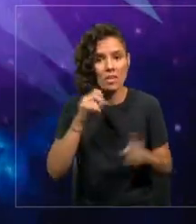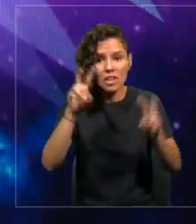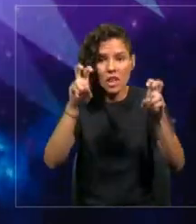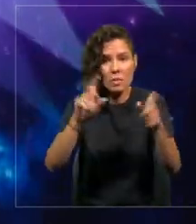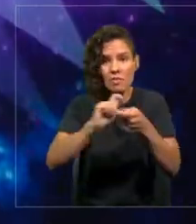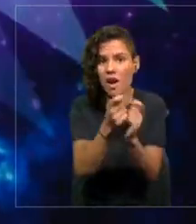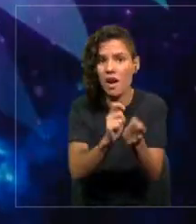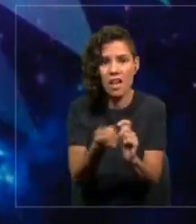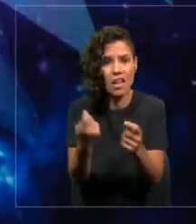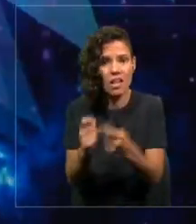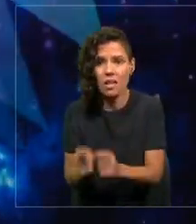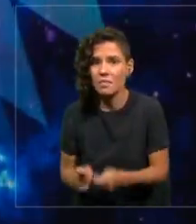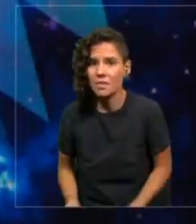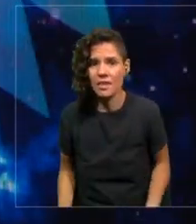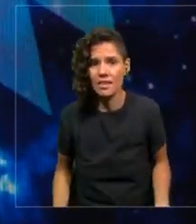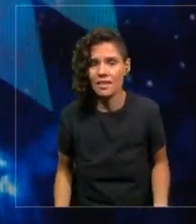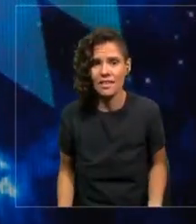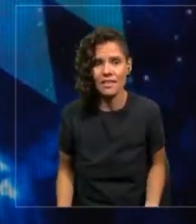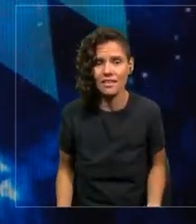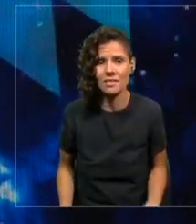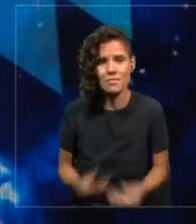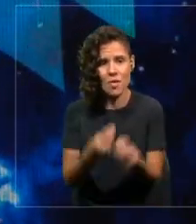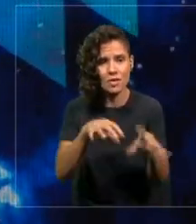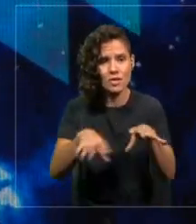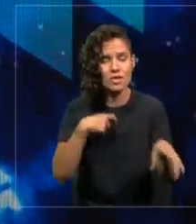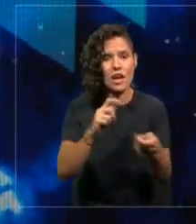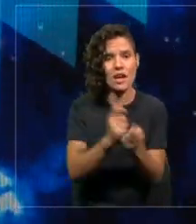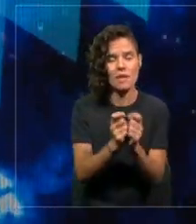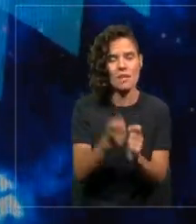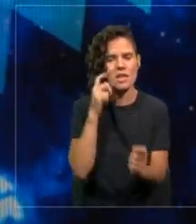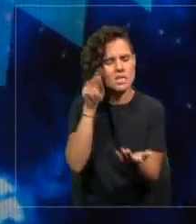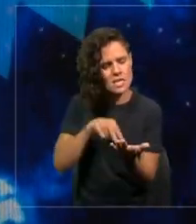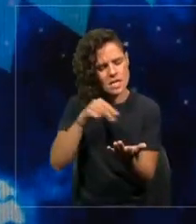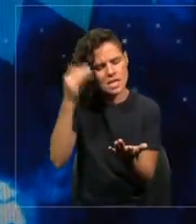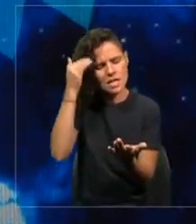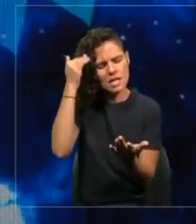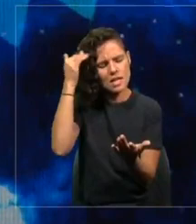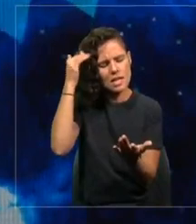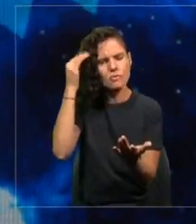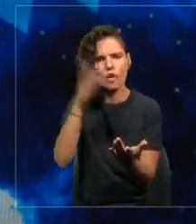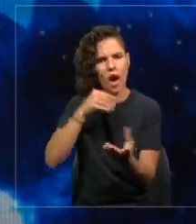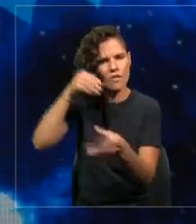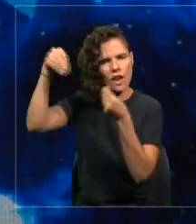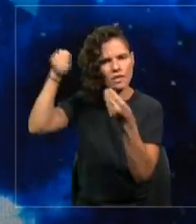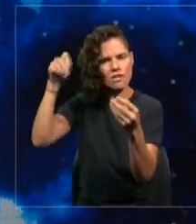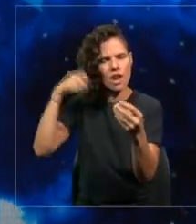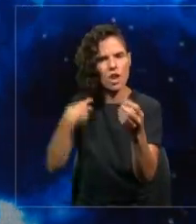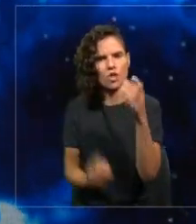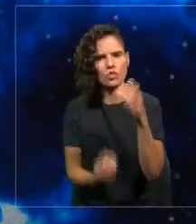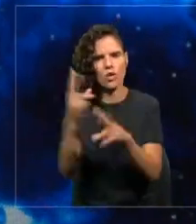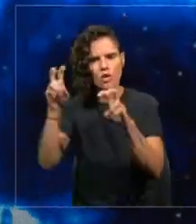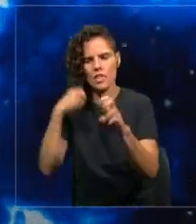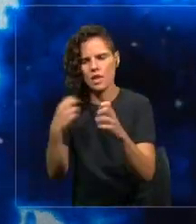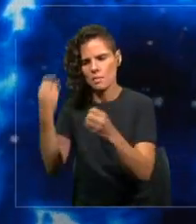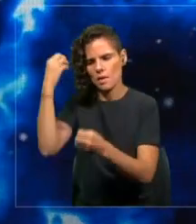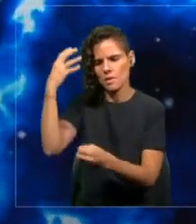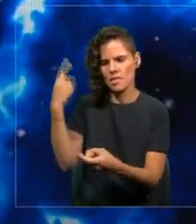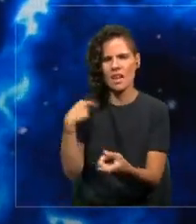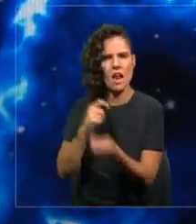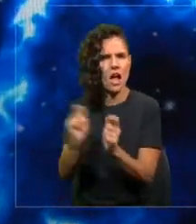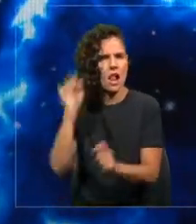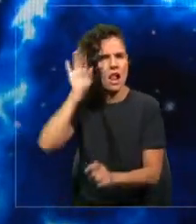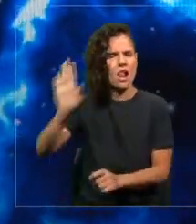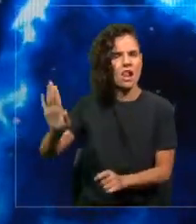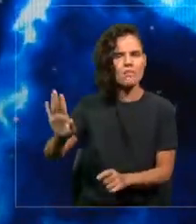muchas cosas van a cambiar. Si tú te aprendes algo y no eres capaz y ser flexible de aprender lo siguiente, va a ser muy difícil. Entonces,